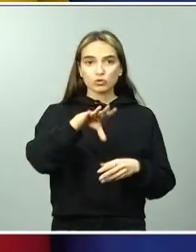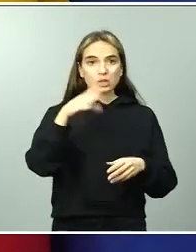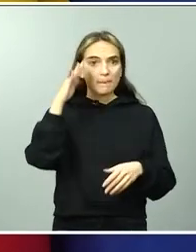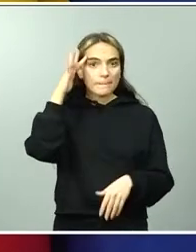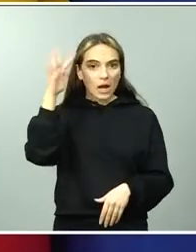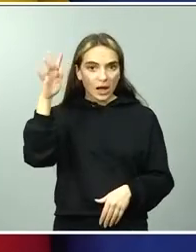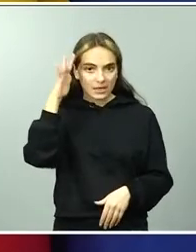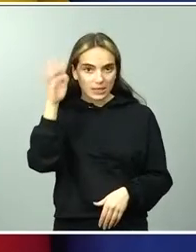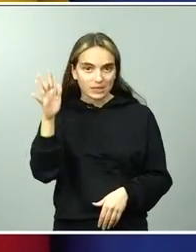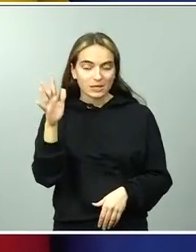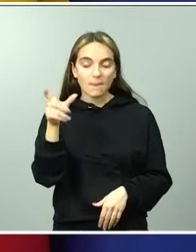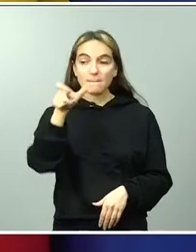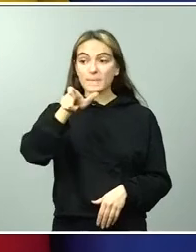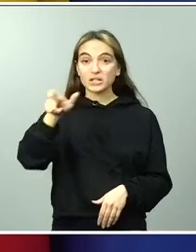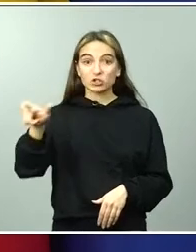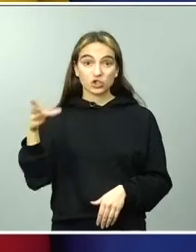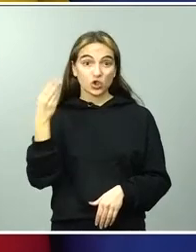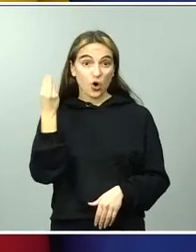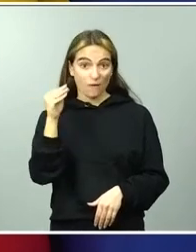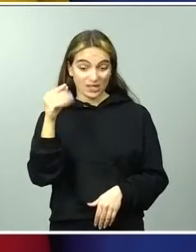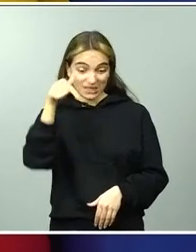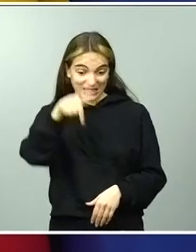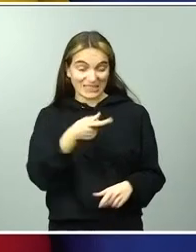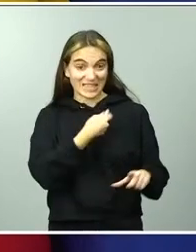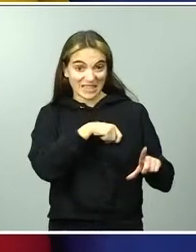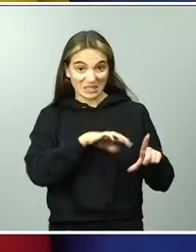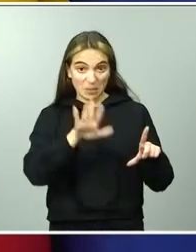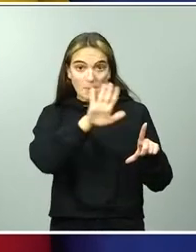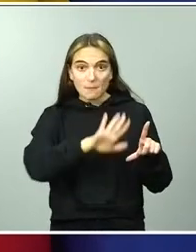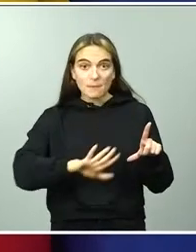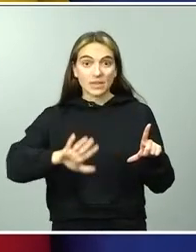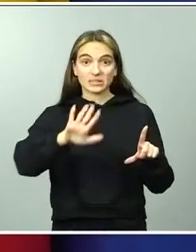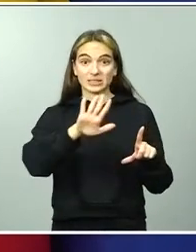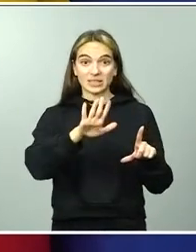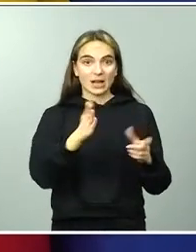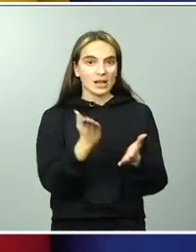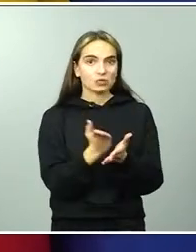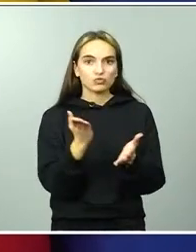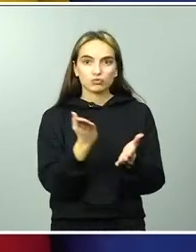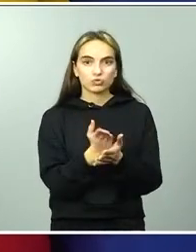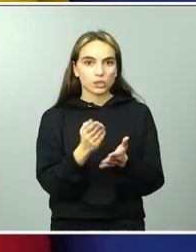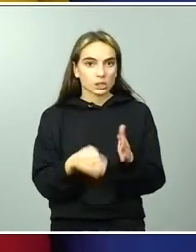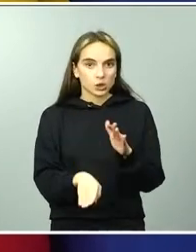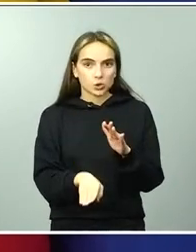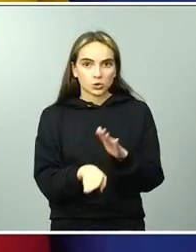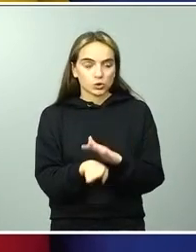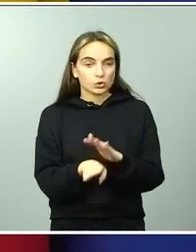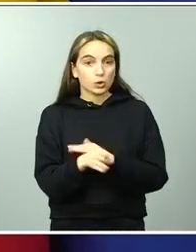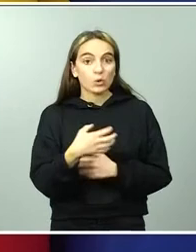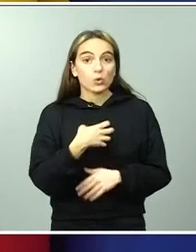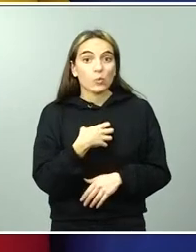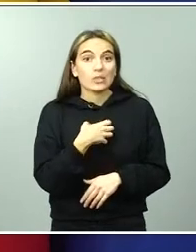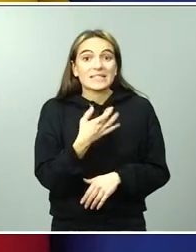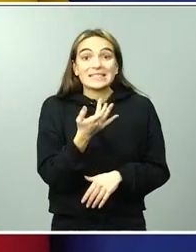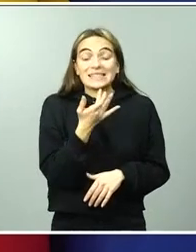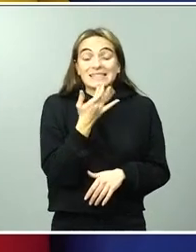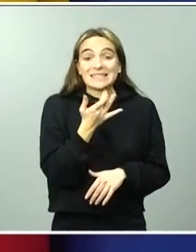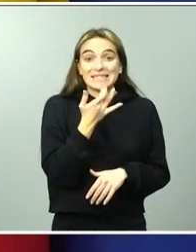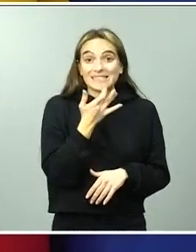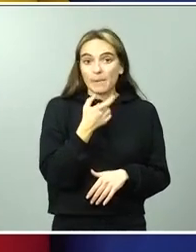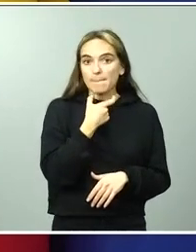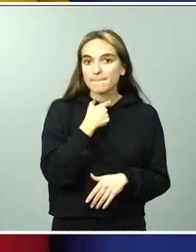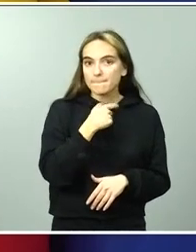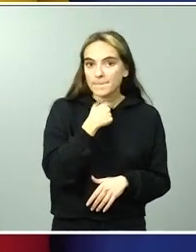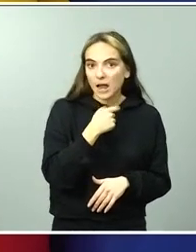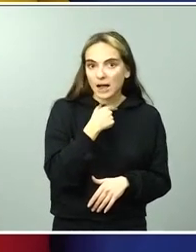jóvenes de nuestro país no podrían seguir estudiando si no contasen con estas importantes becas que